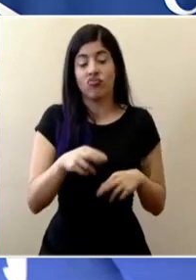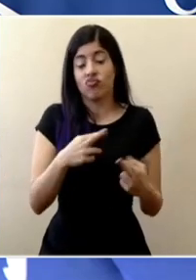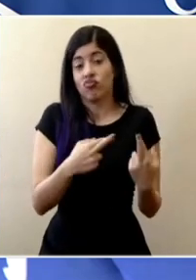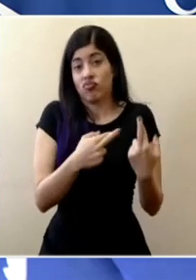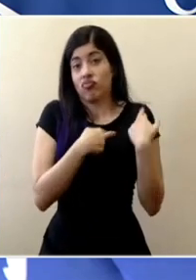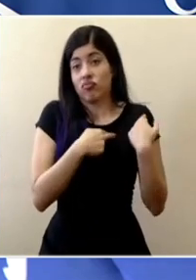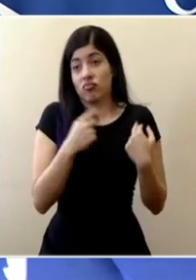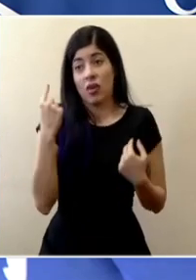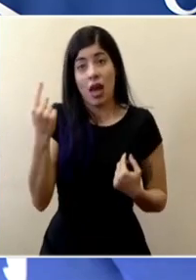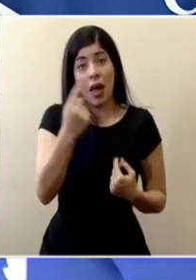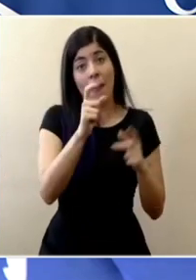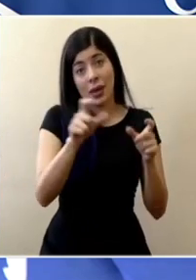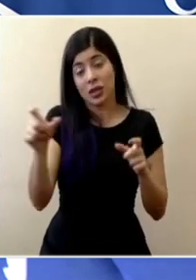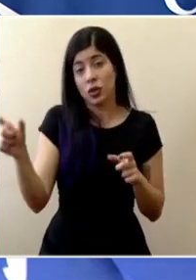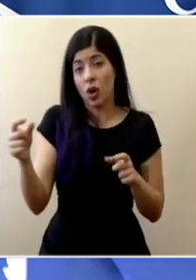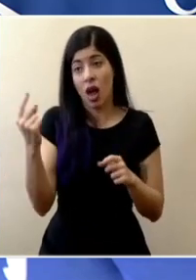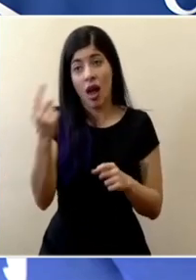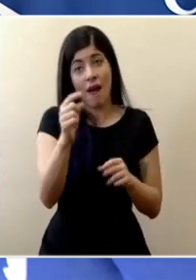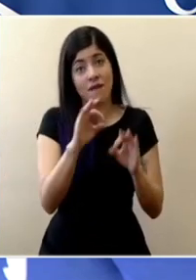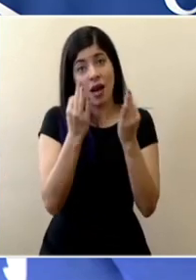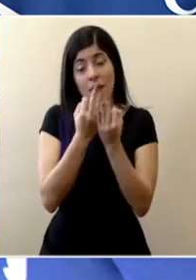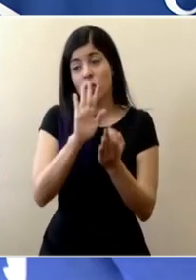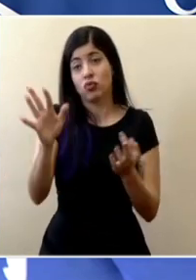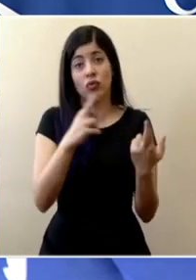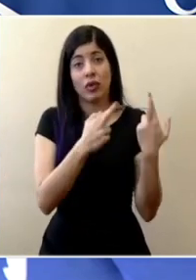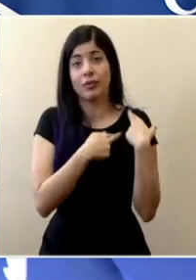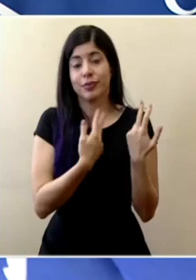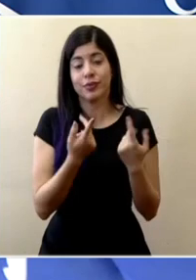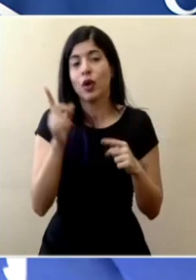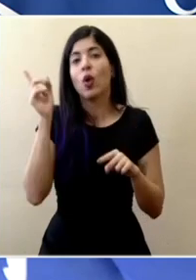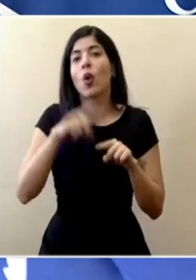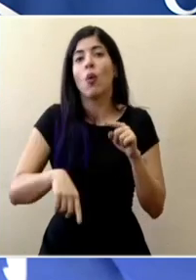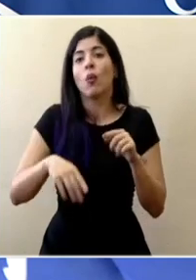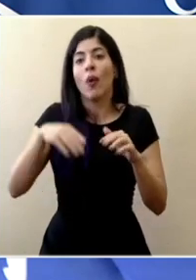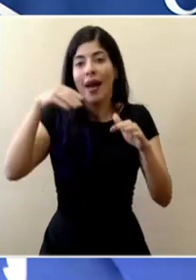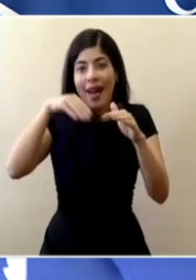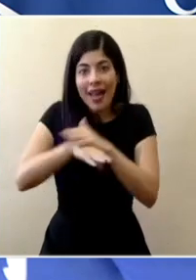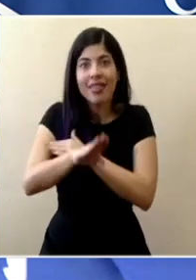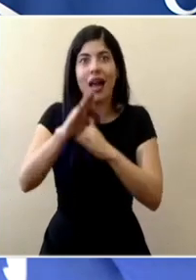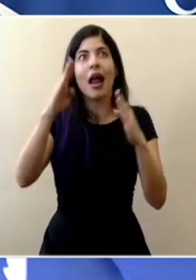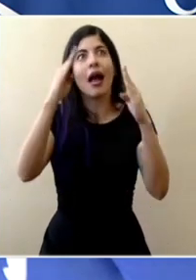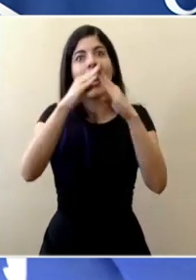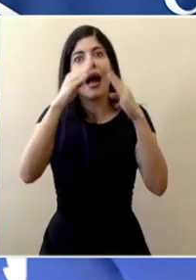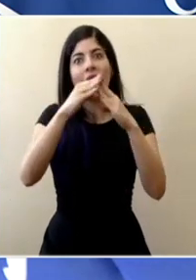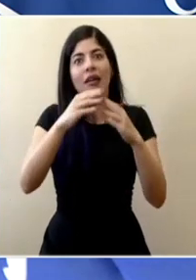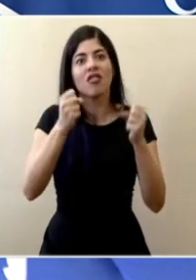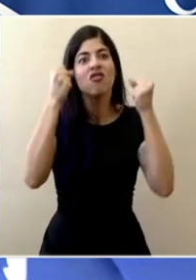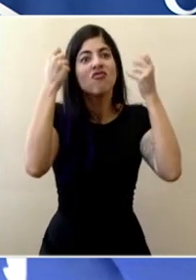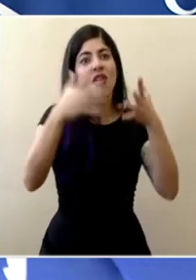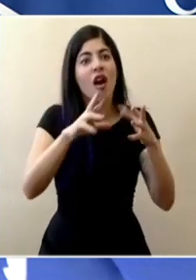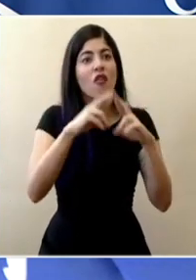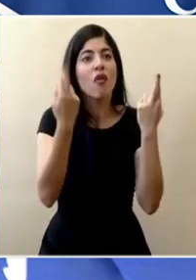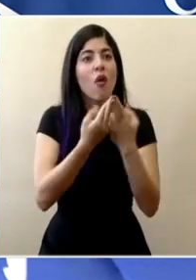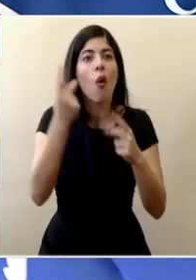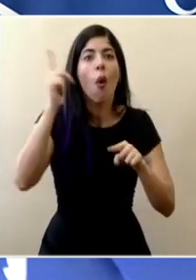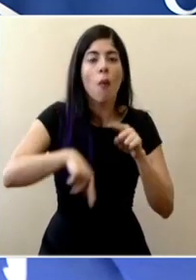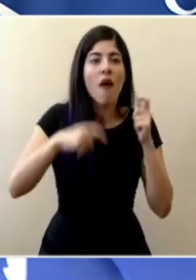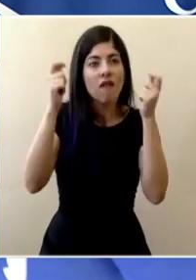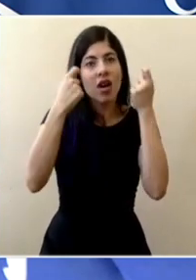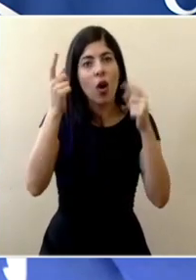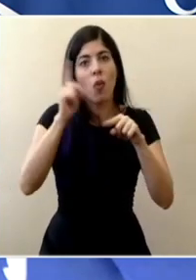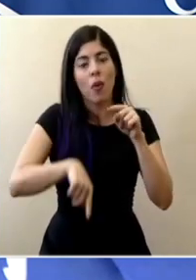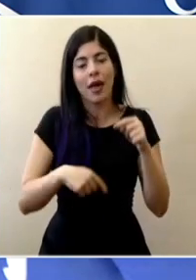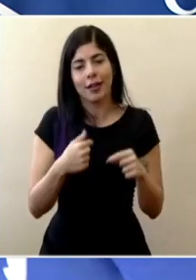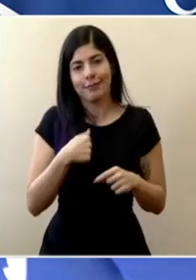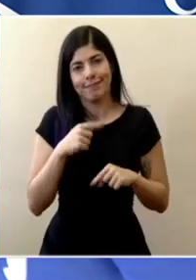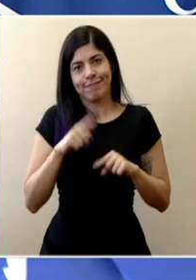una responsabilidad de cada persona y de cada familia no podemos ingresar dentro de una casa y decirles que no se reúnan o que no hagan la fiesta